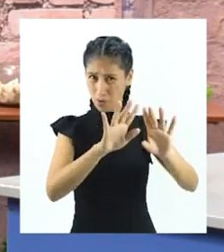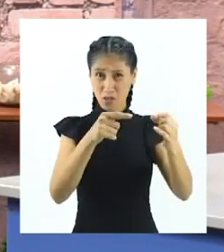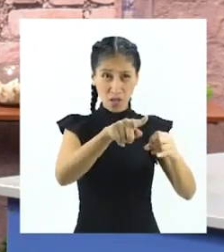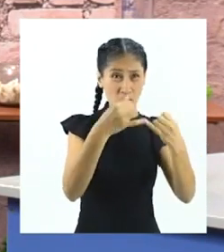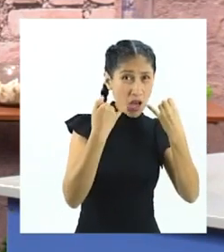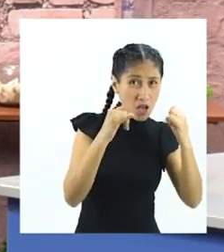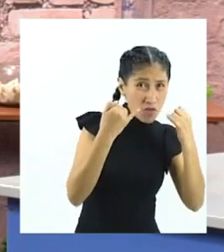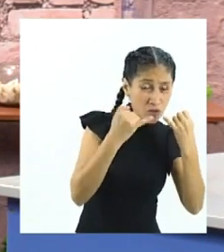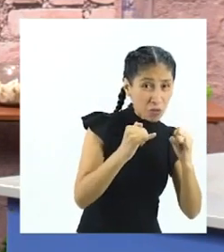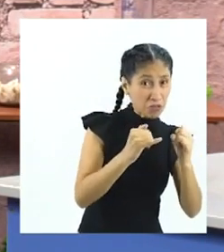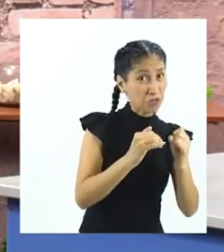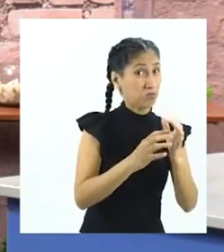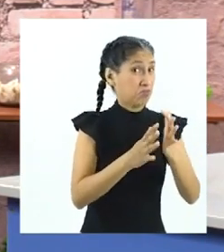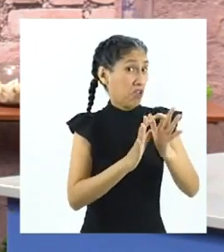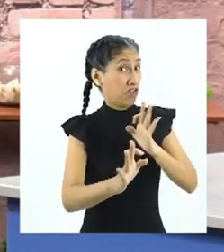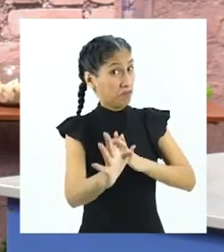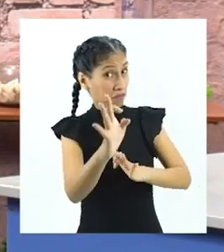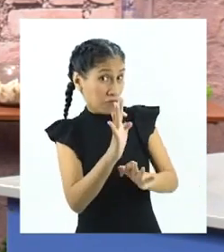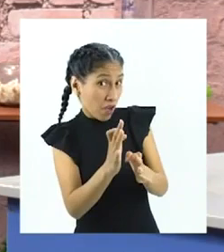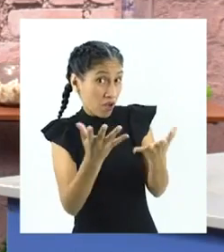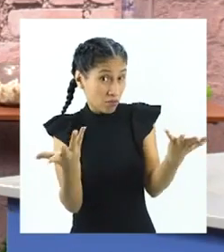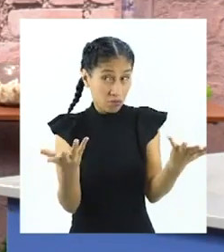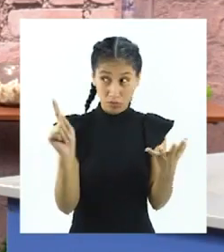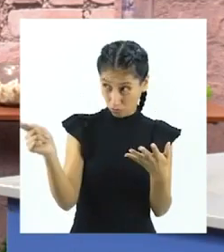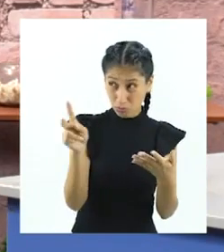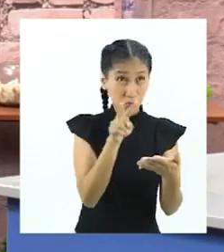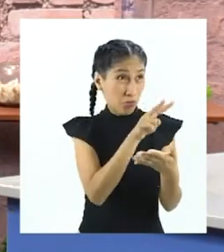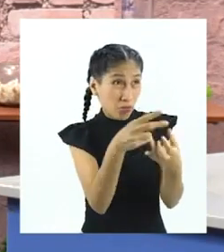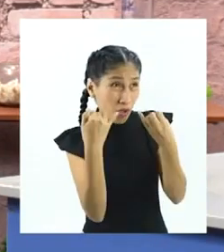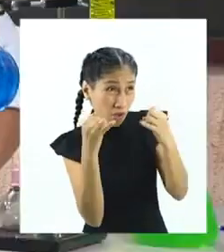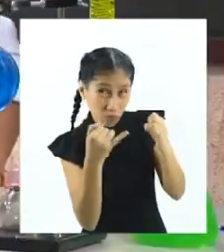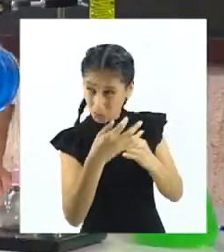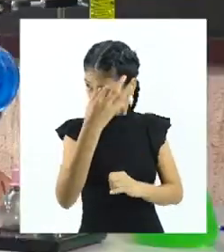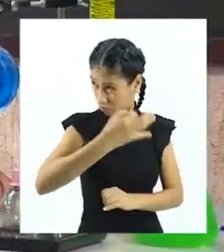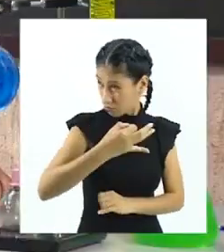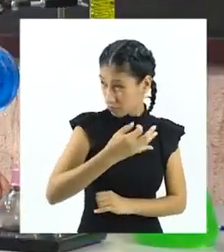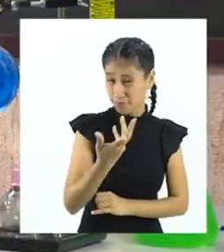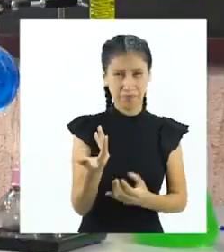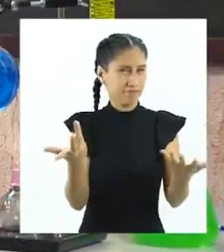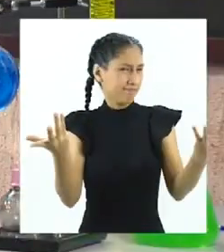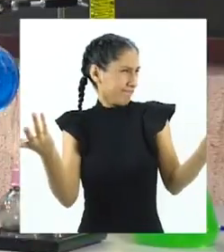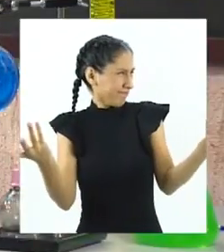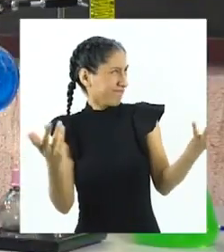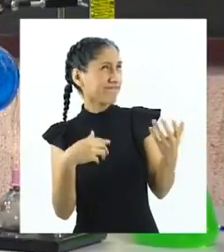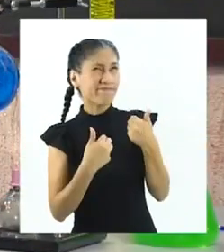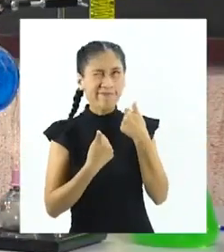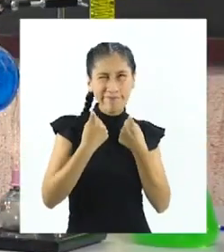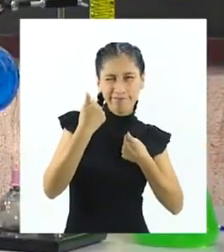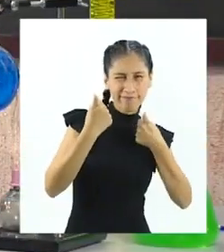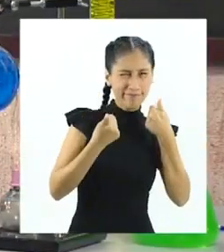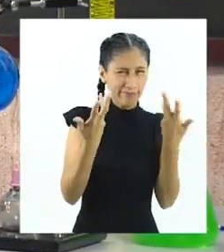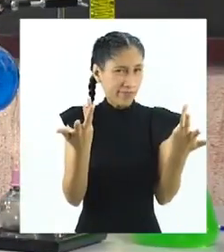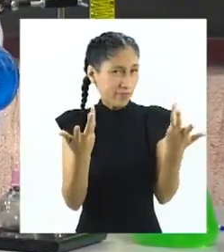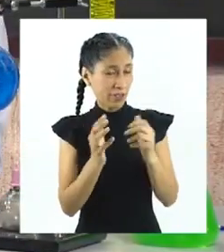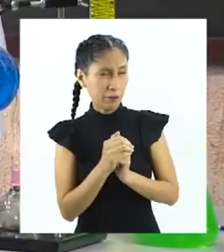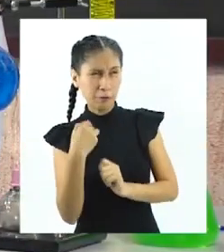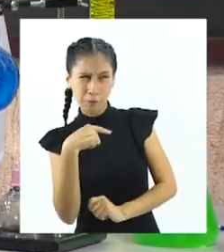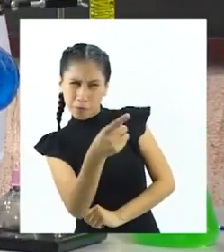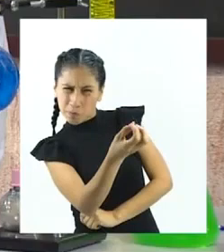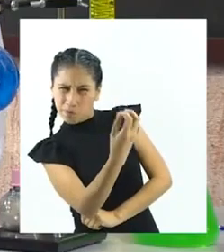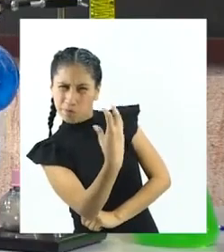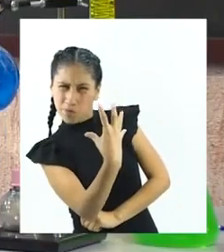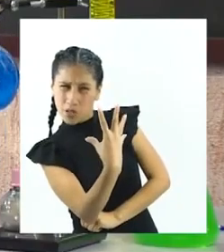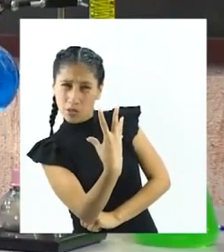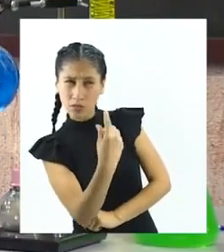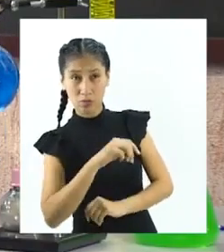están sin comprobar. ¿Te consta que sea cierto? ¡Mmm! Me siembra la duda. Deduzco